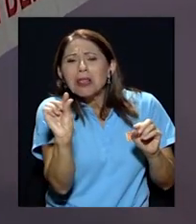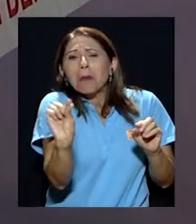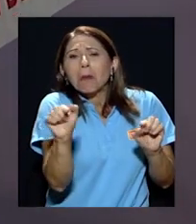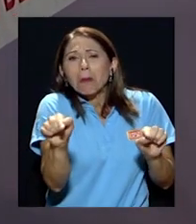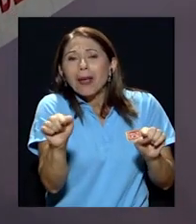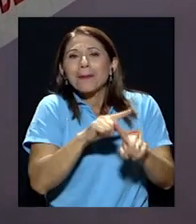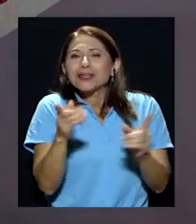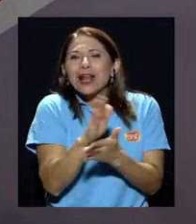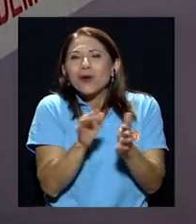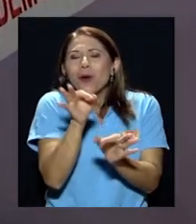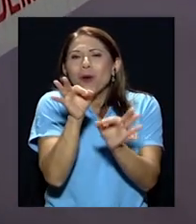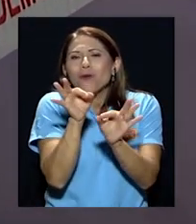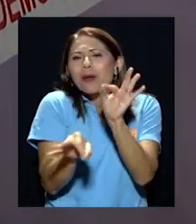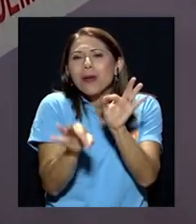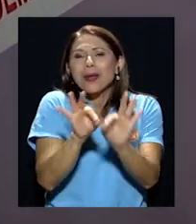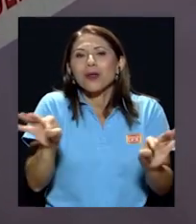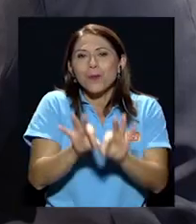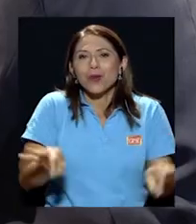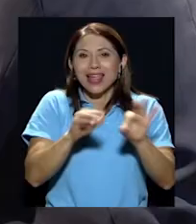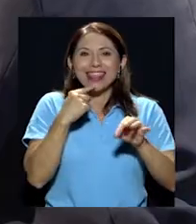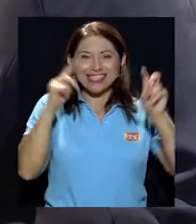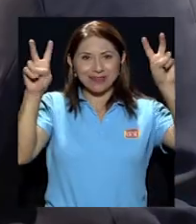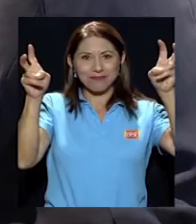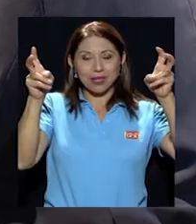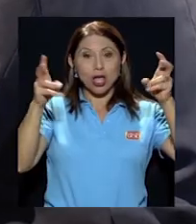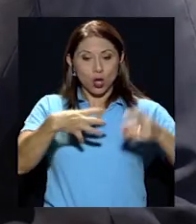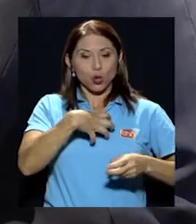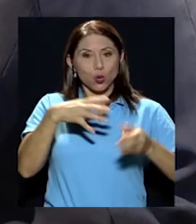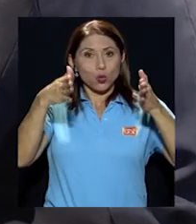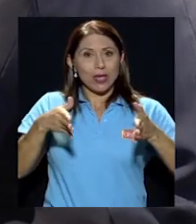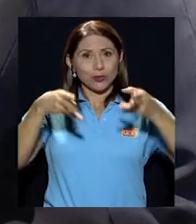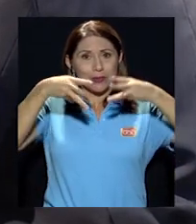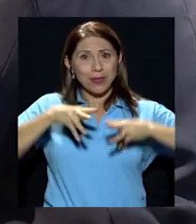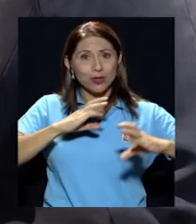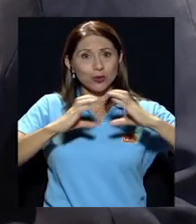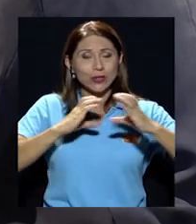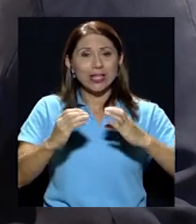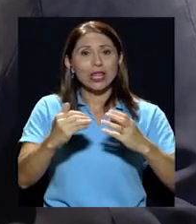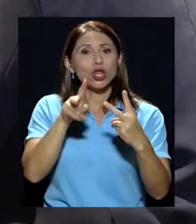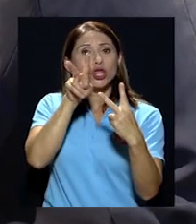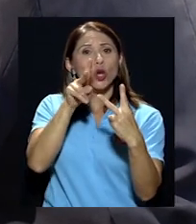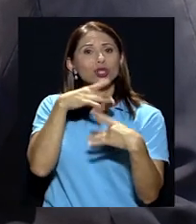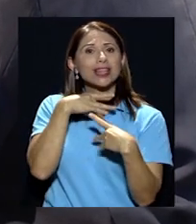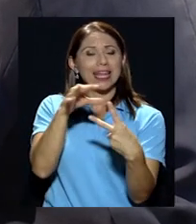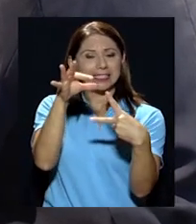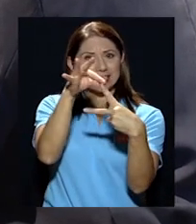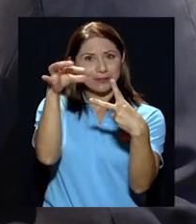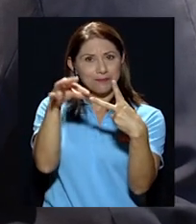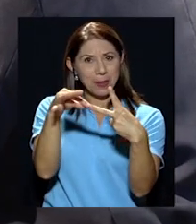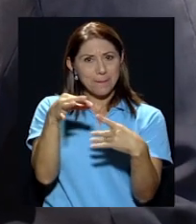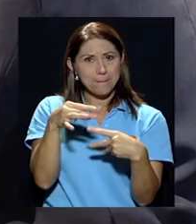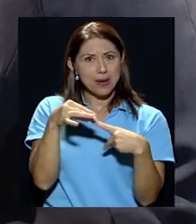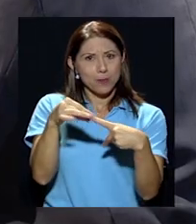los dueños de los medios de comunicación tenían dos intereses primordiales. Uno, la plata